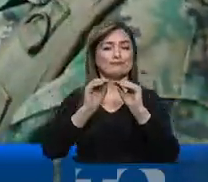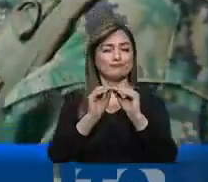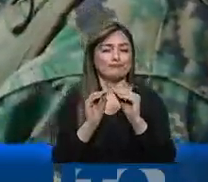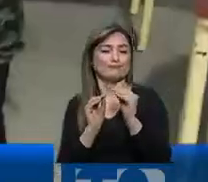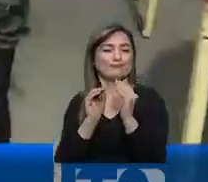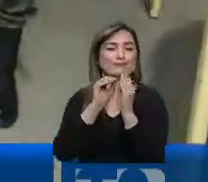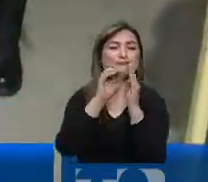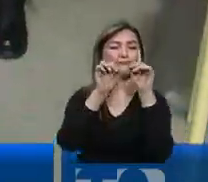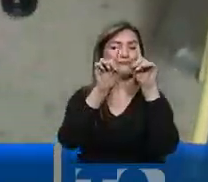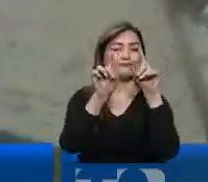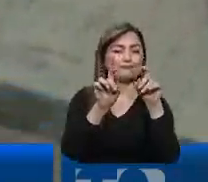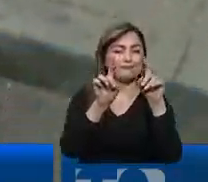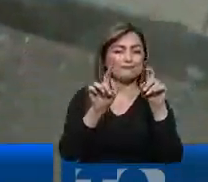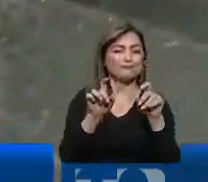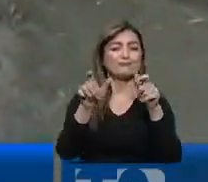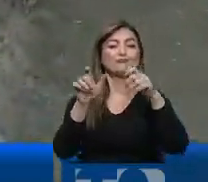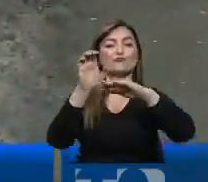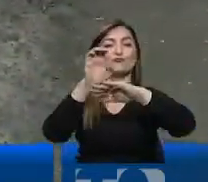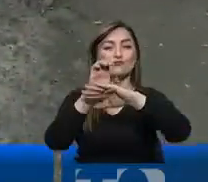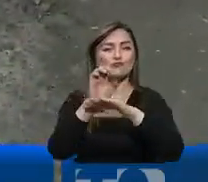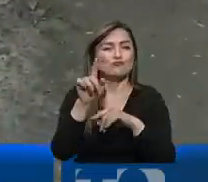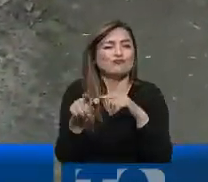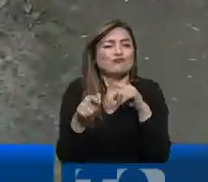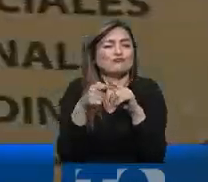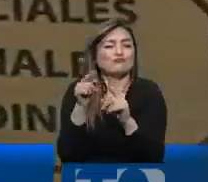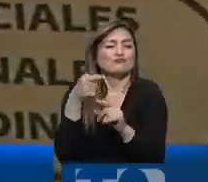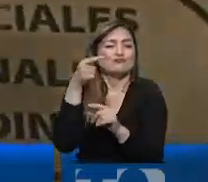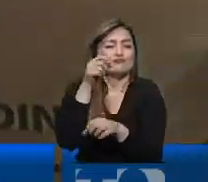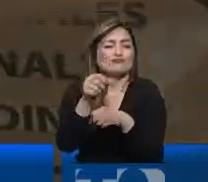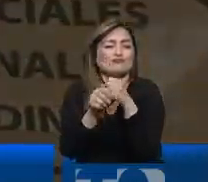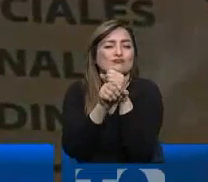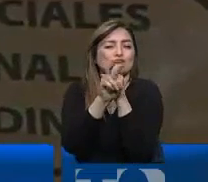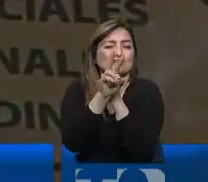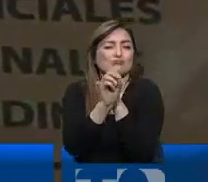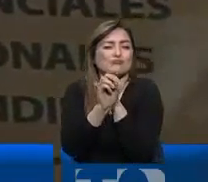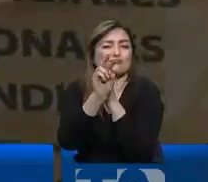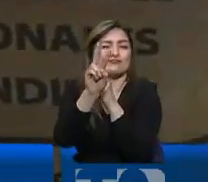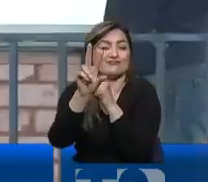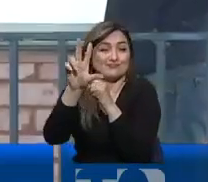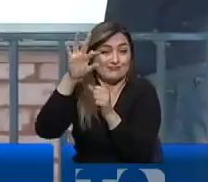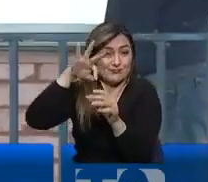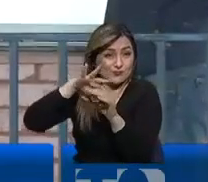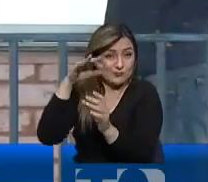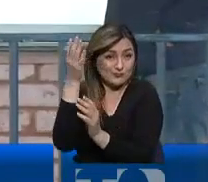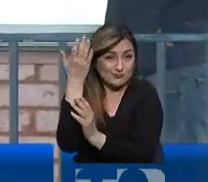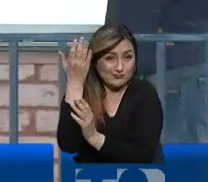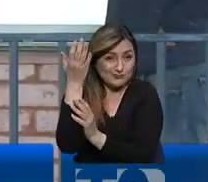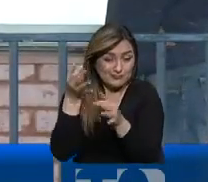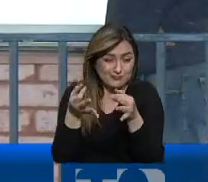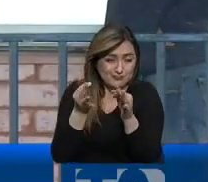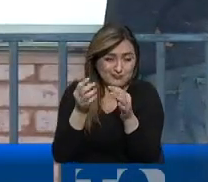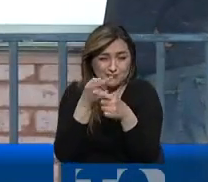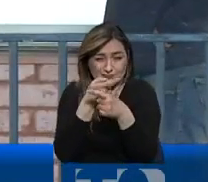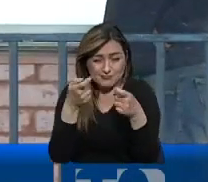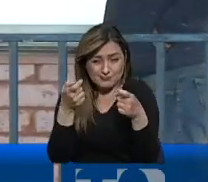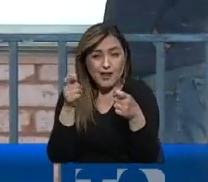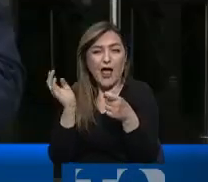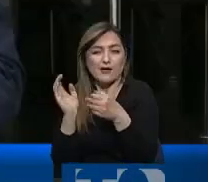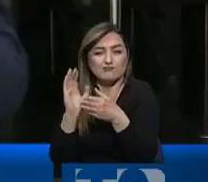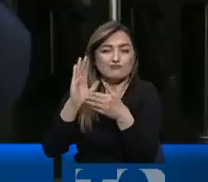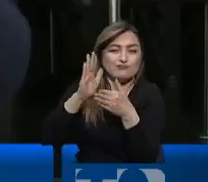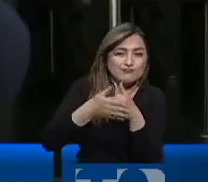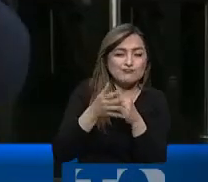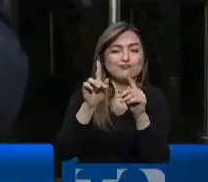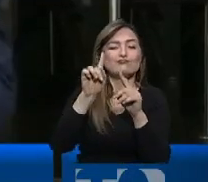consulta popular, cuya realización sería en las elecciones seccionales previstas para febrero o marzo del próximo